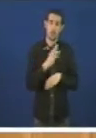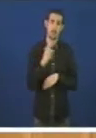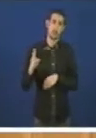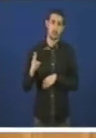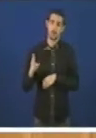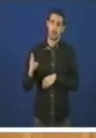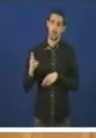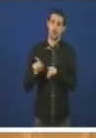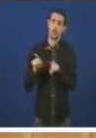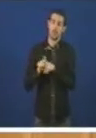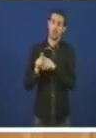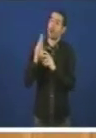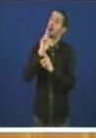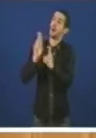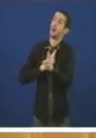condolencias